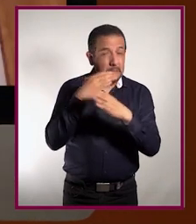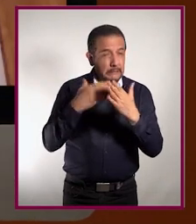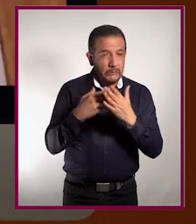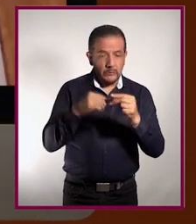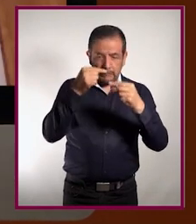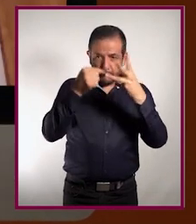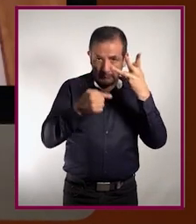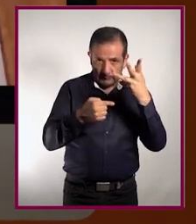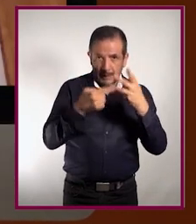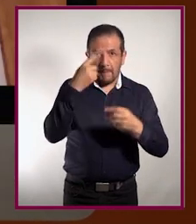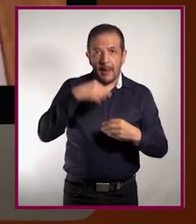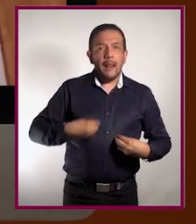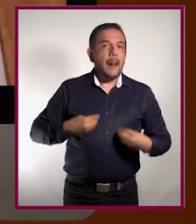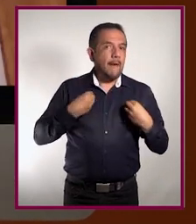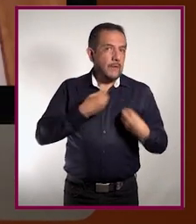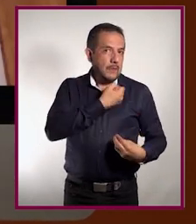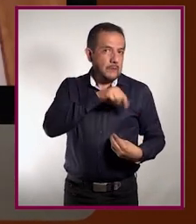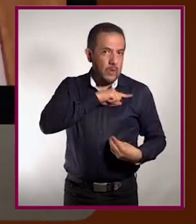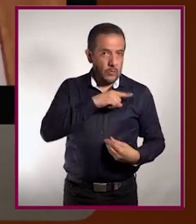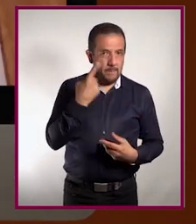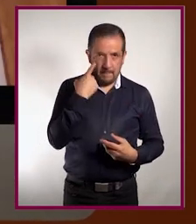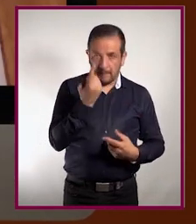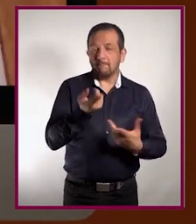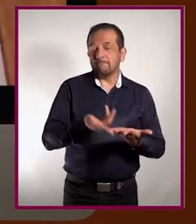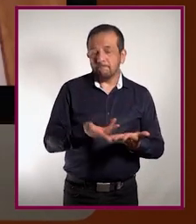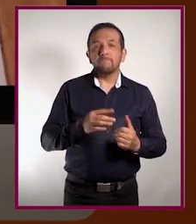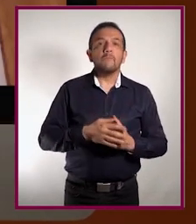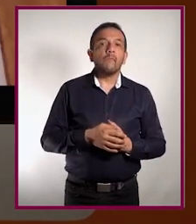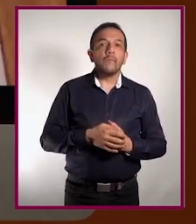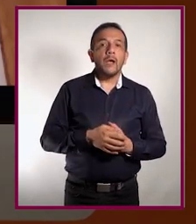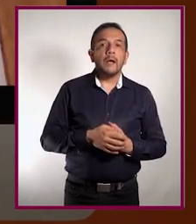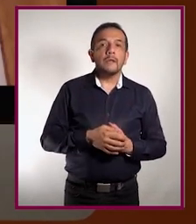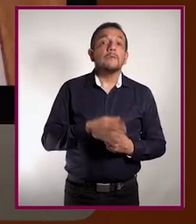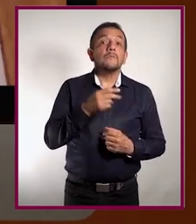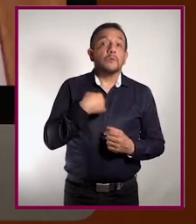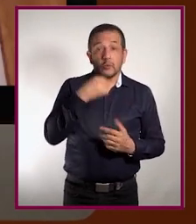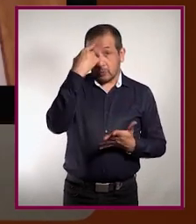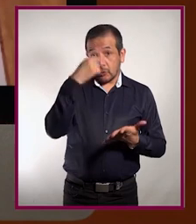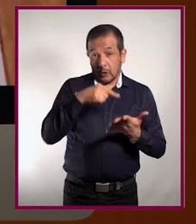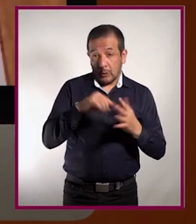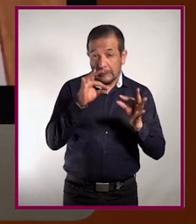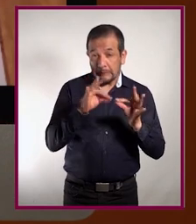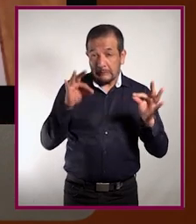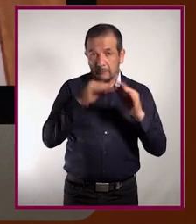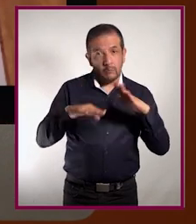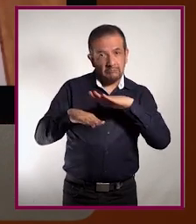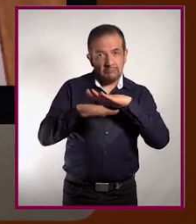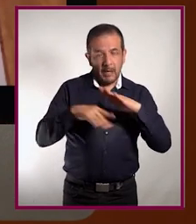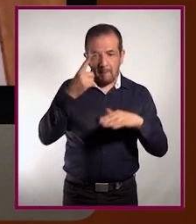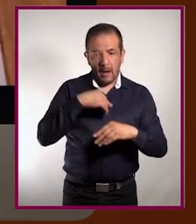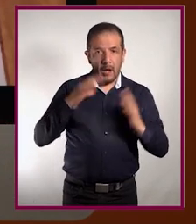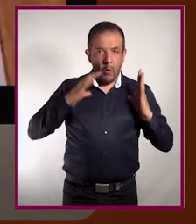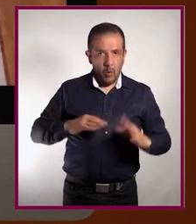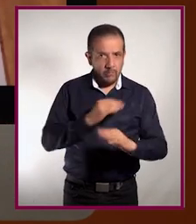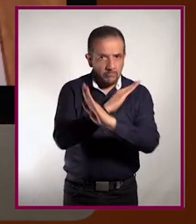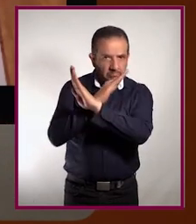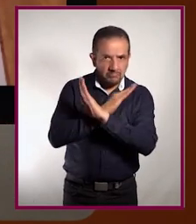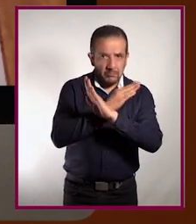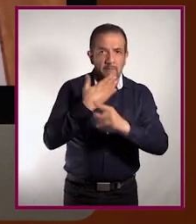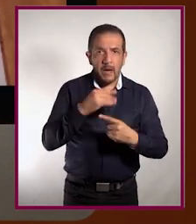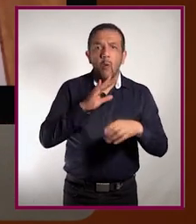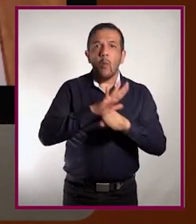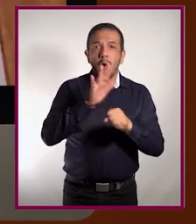en realidad forman parte de los hábitos de vida saludables, ¿no? Las cosas yo creo que fundamentales para mantener un sistema inmune